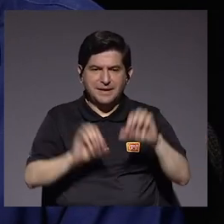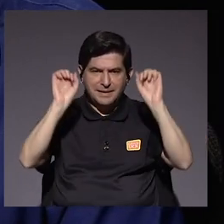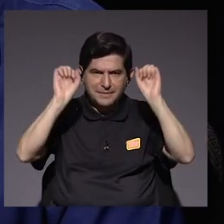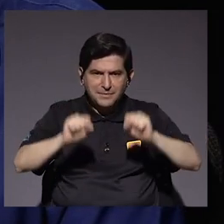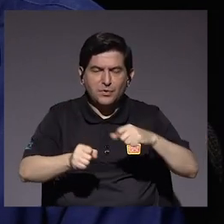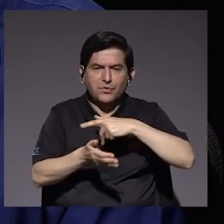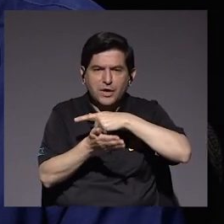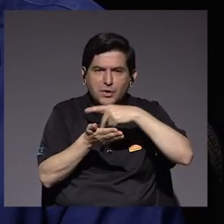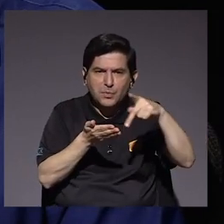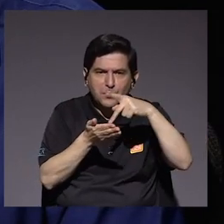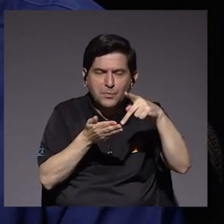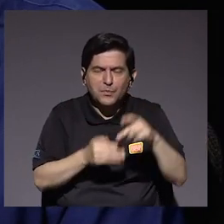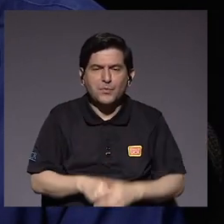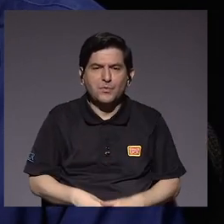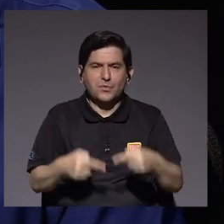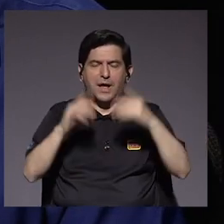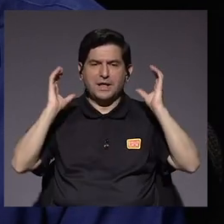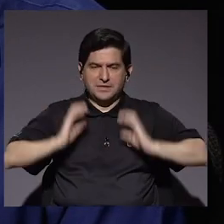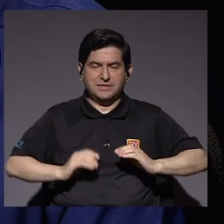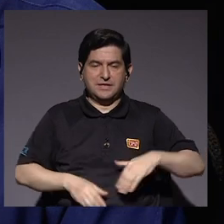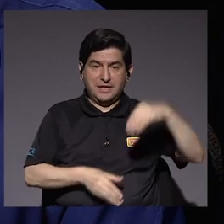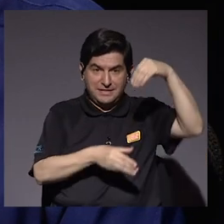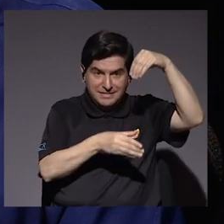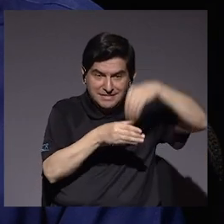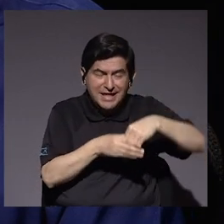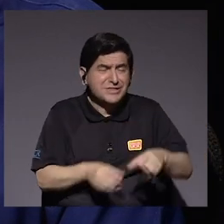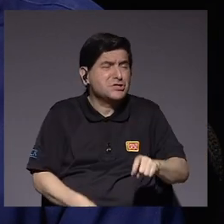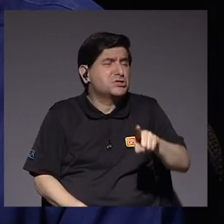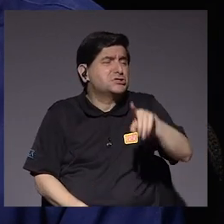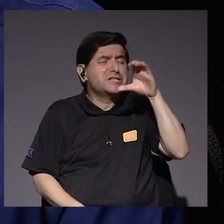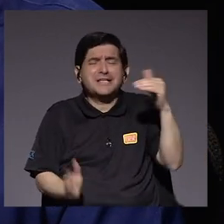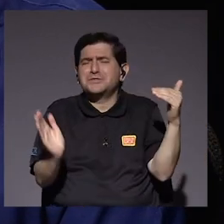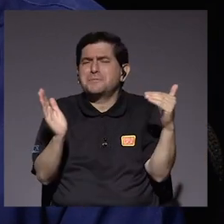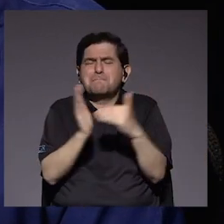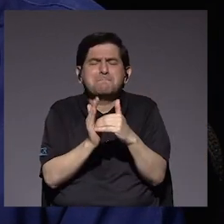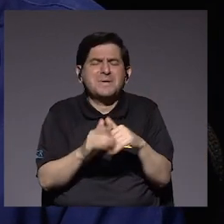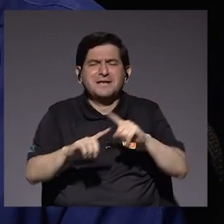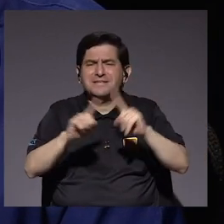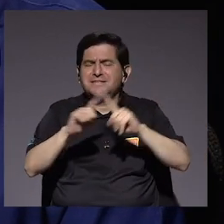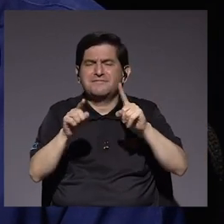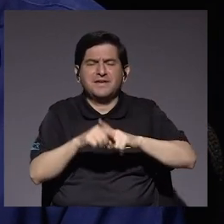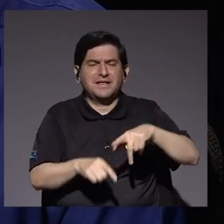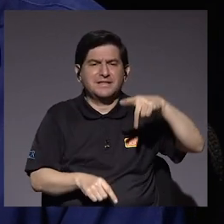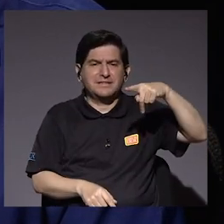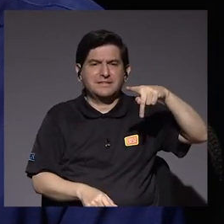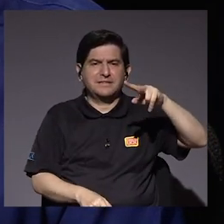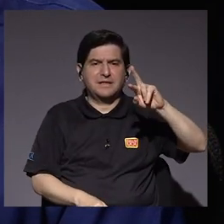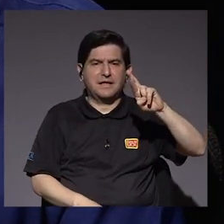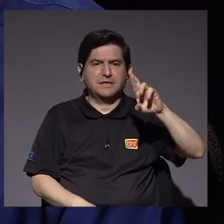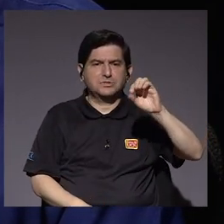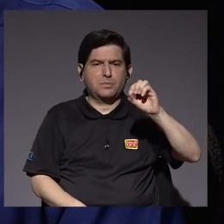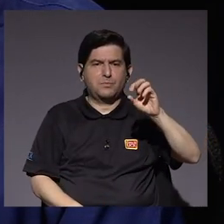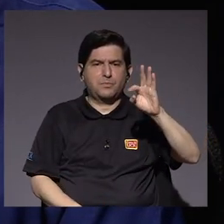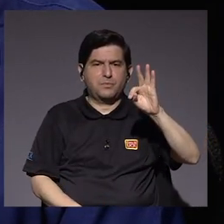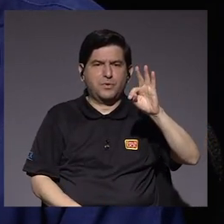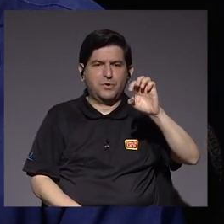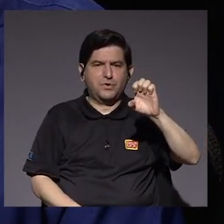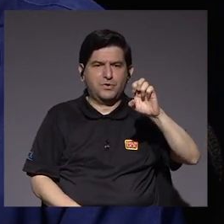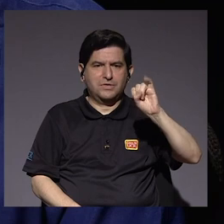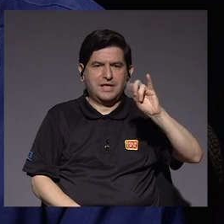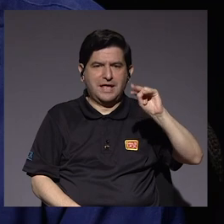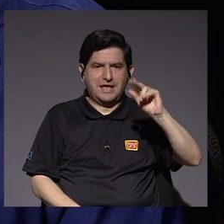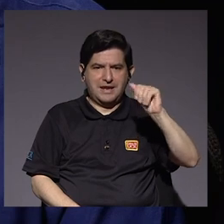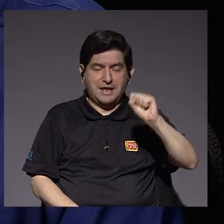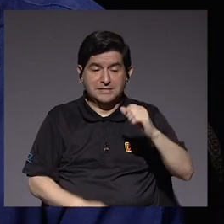los anticuerpos, porque hay que entender que en la sangre, en el plasma sanguíneo, hay cientos, miles de proteínas distintas. Entonces, el objetivo